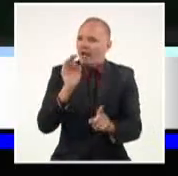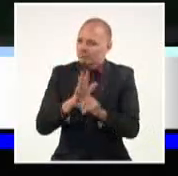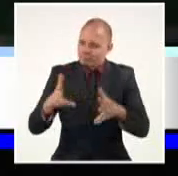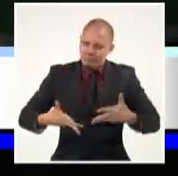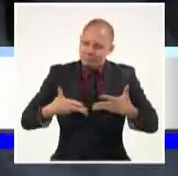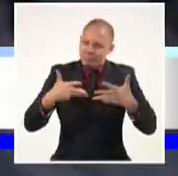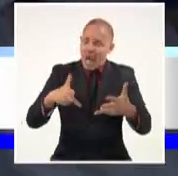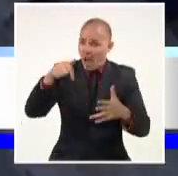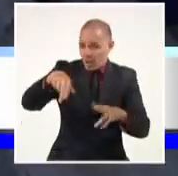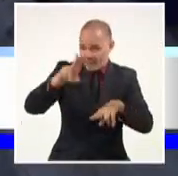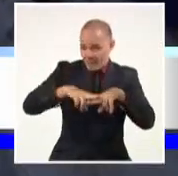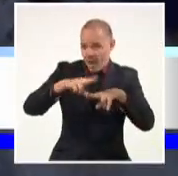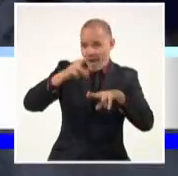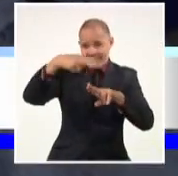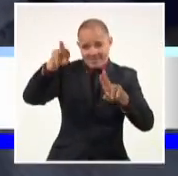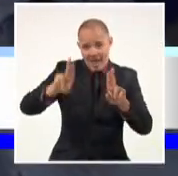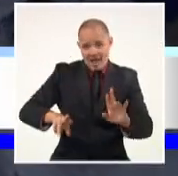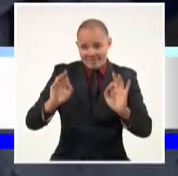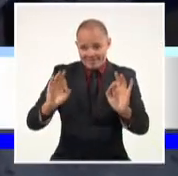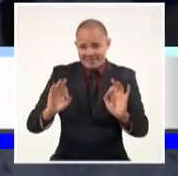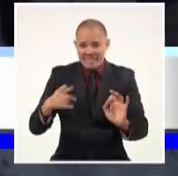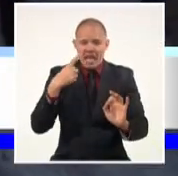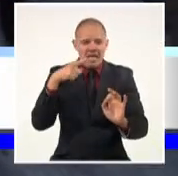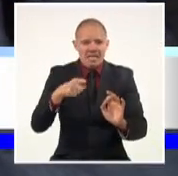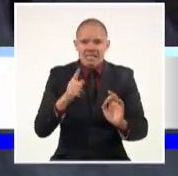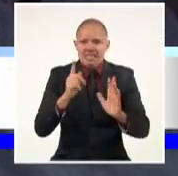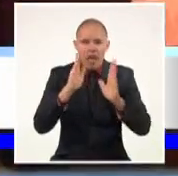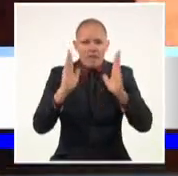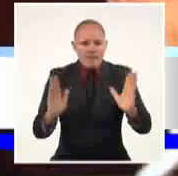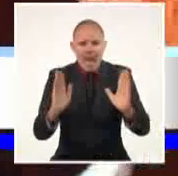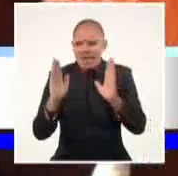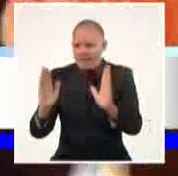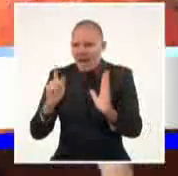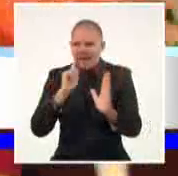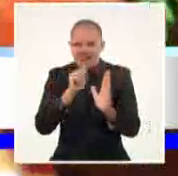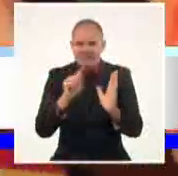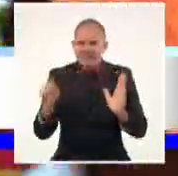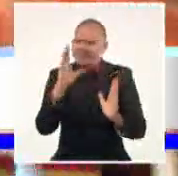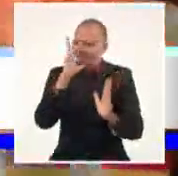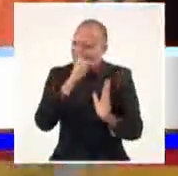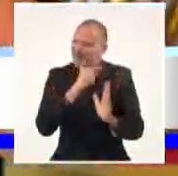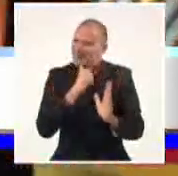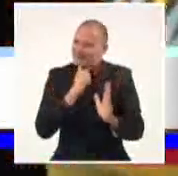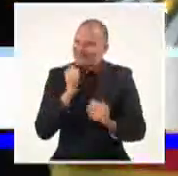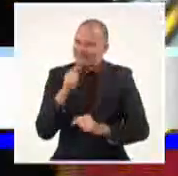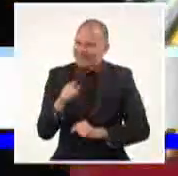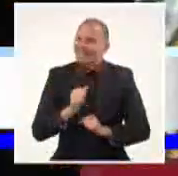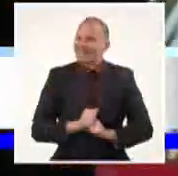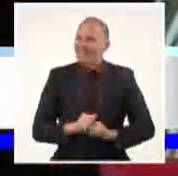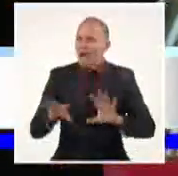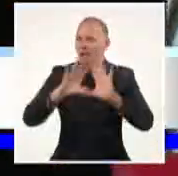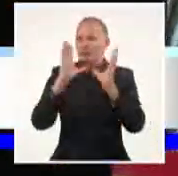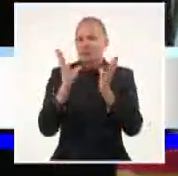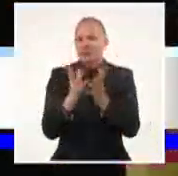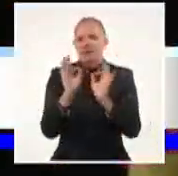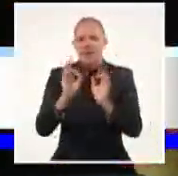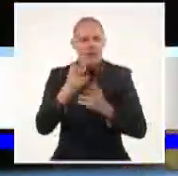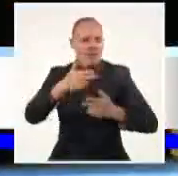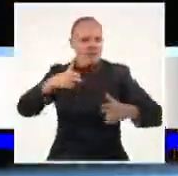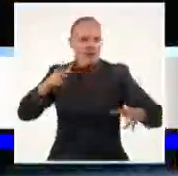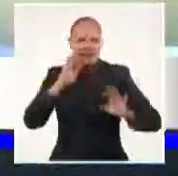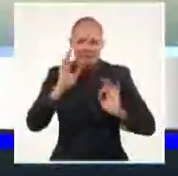Teatro Nacional. En dos actos y cinco escenas se apreció la apuesta que llega bajo la dirección general de Bienzay Valdés.